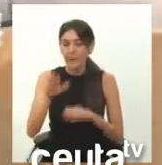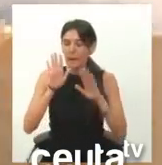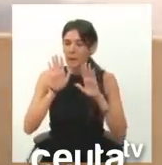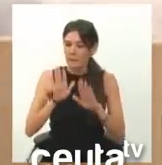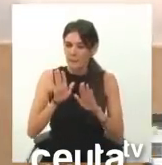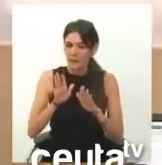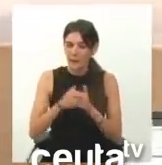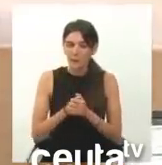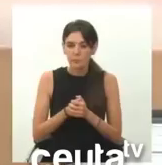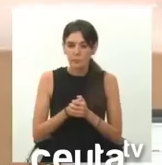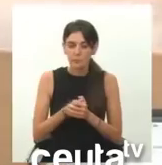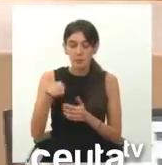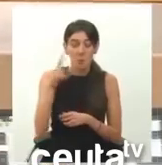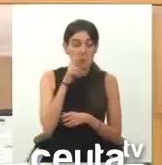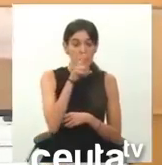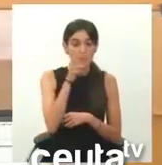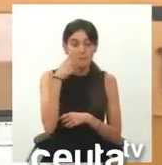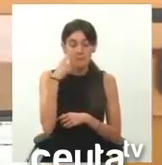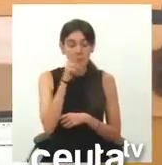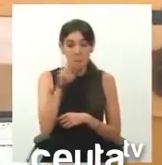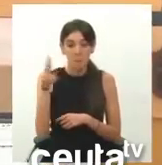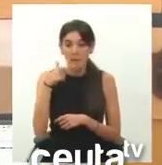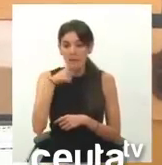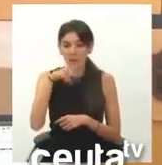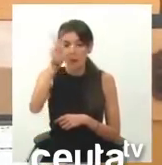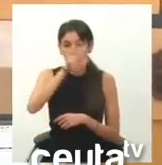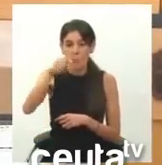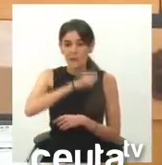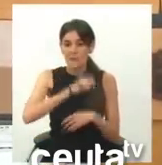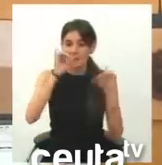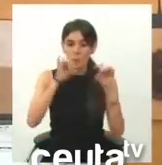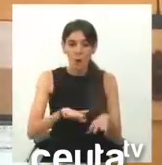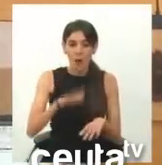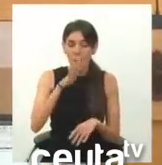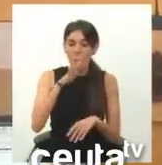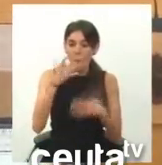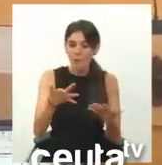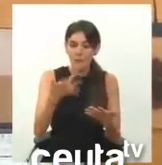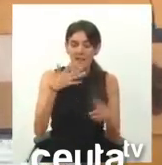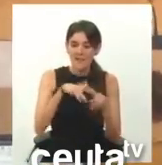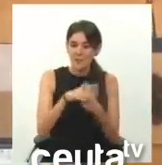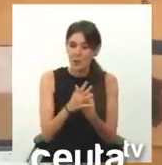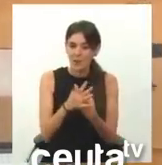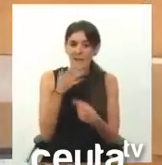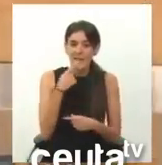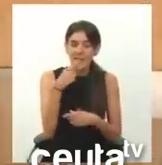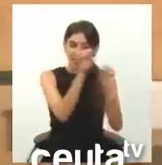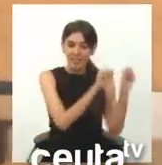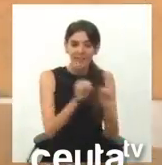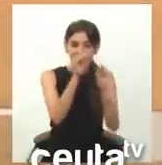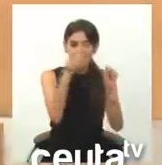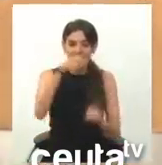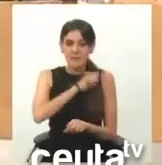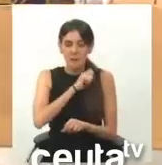es que mirando por Ceuta miro por España, porque no hay ninguna mejor manera de defender a España